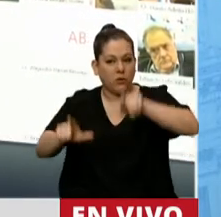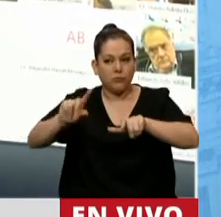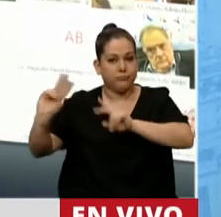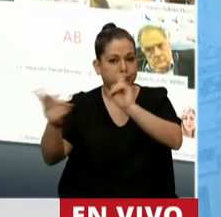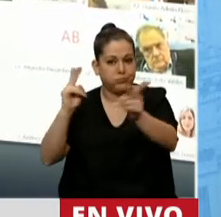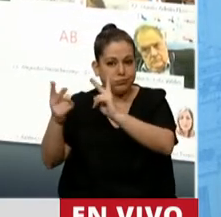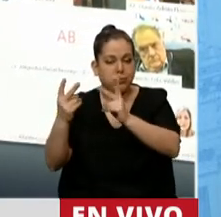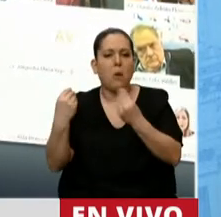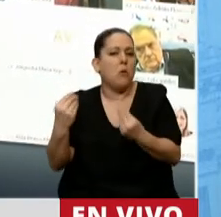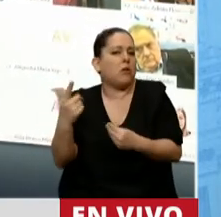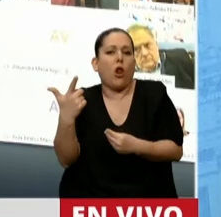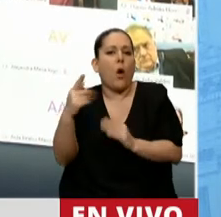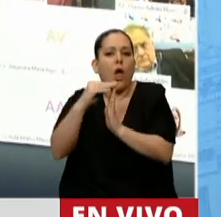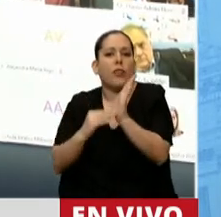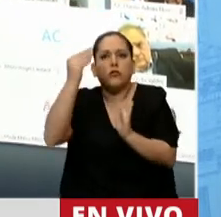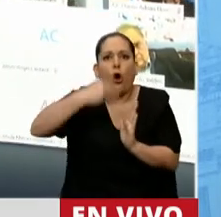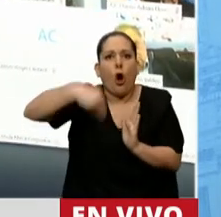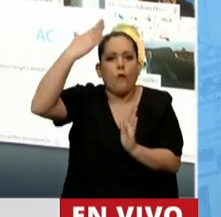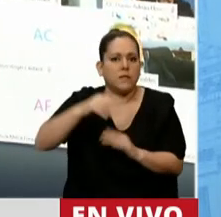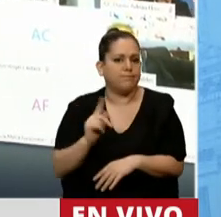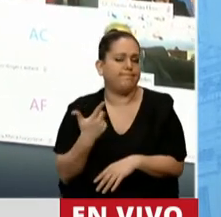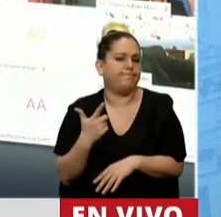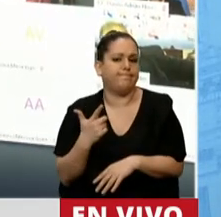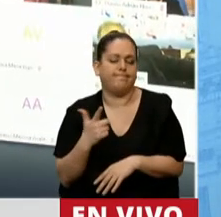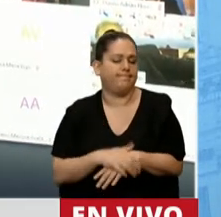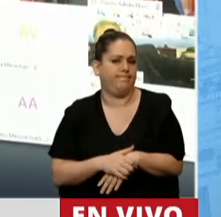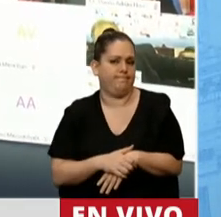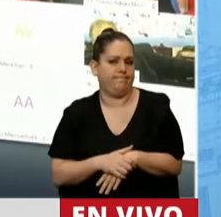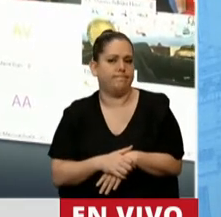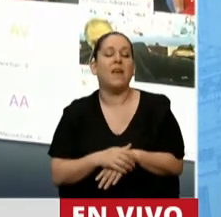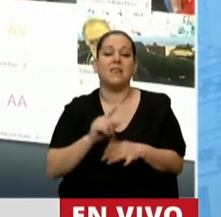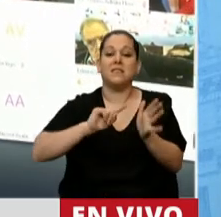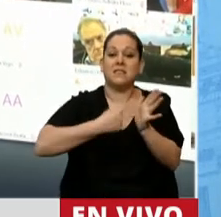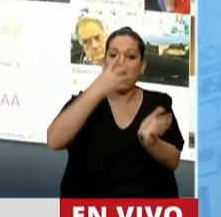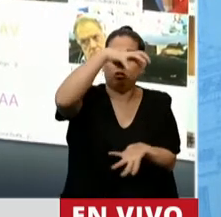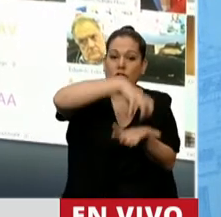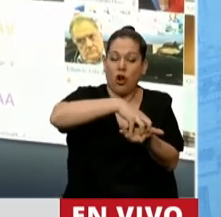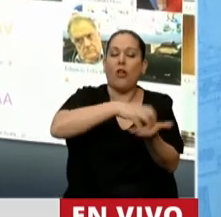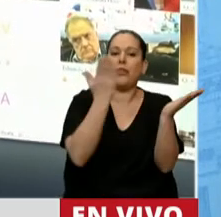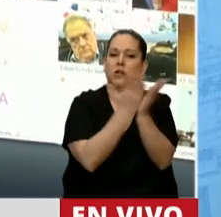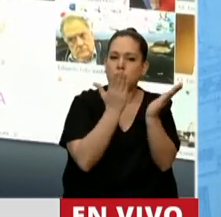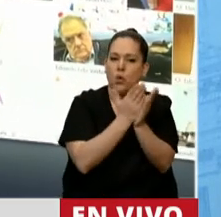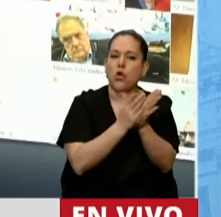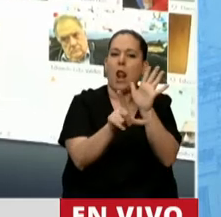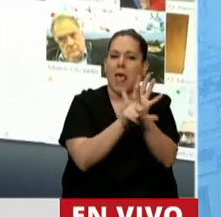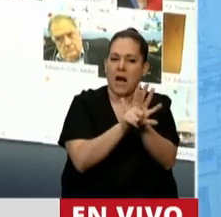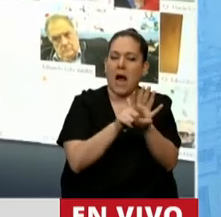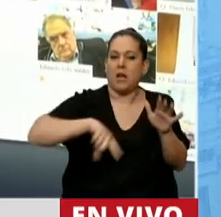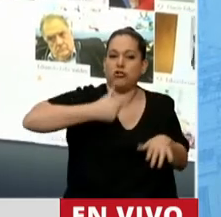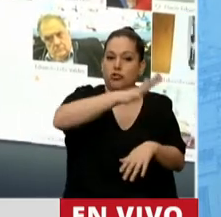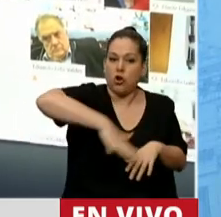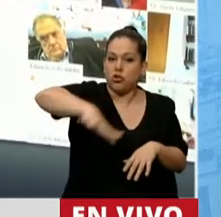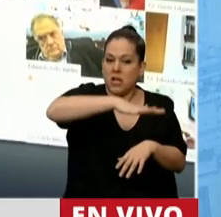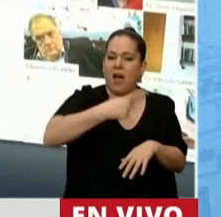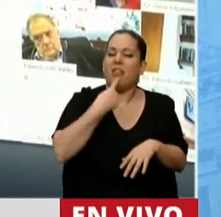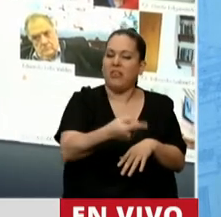porque no existen datos oficiales. Y el CELS, el Centro de Estudios Legales y Sociales, advirtió que